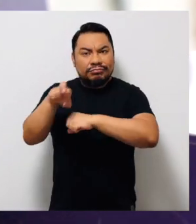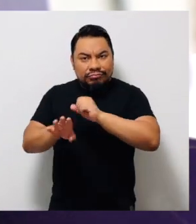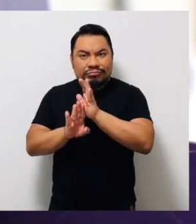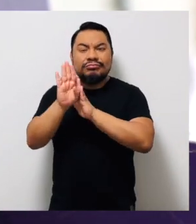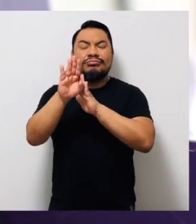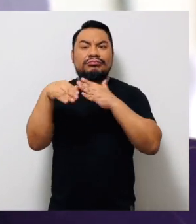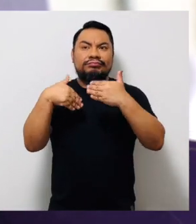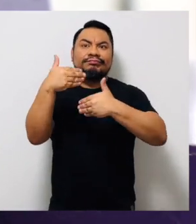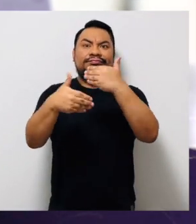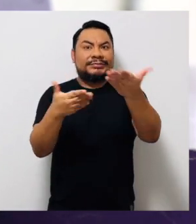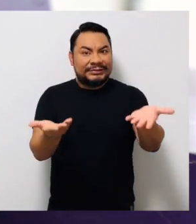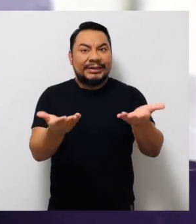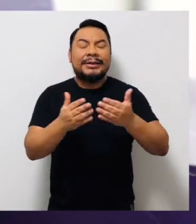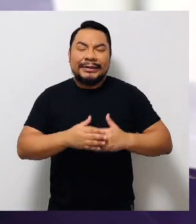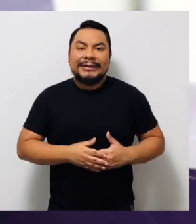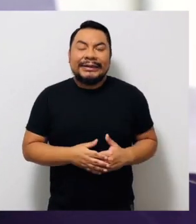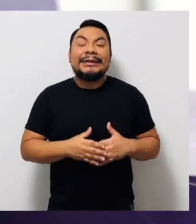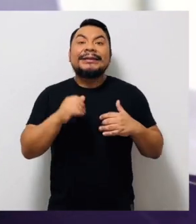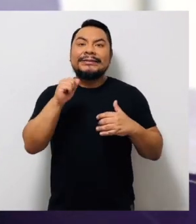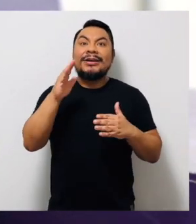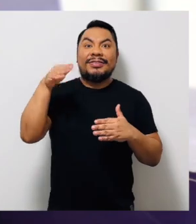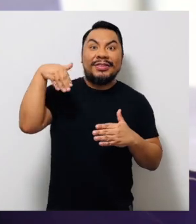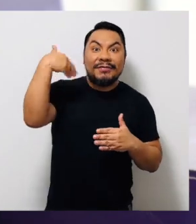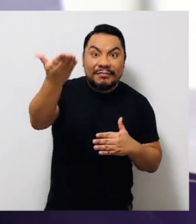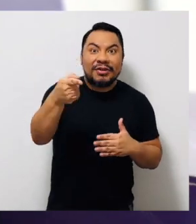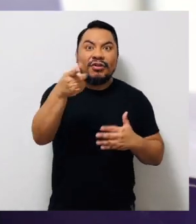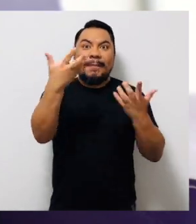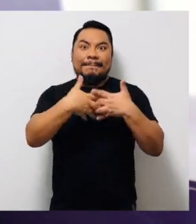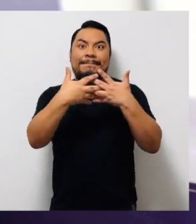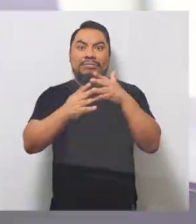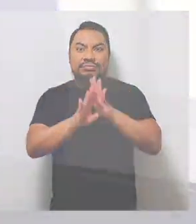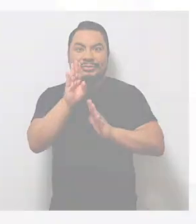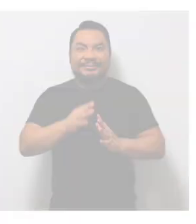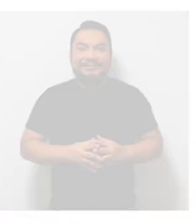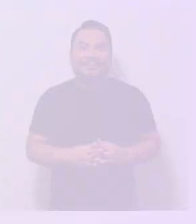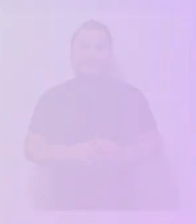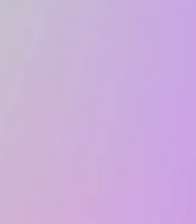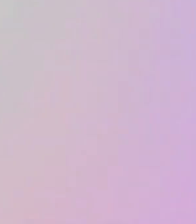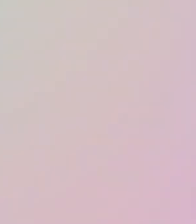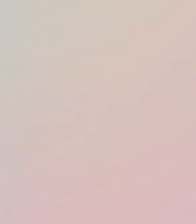profesionalmente van a sobresalir, y más adelante empresarialmente.